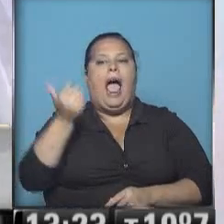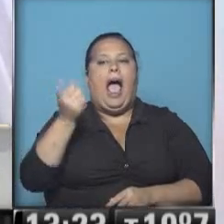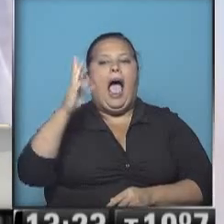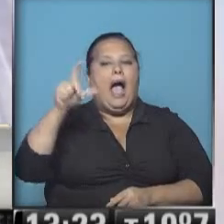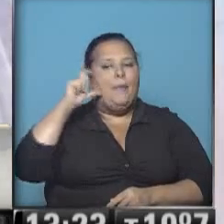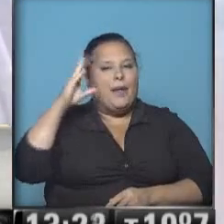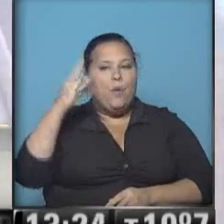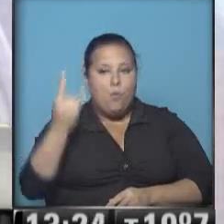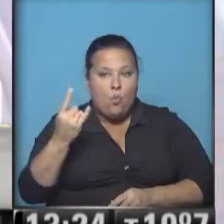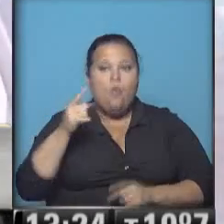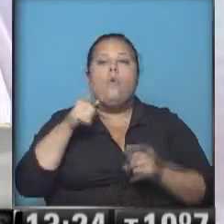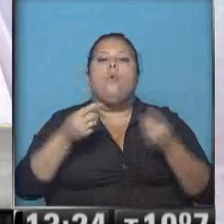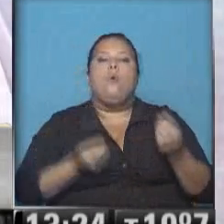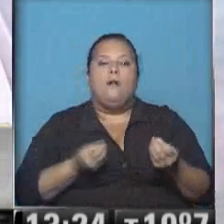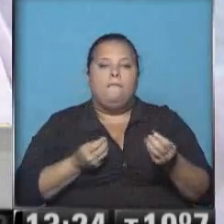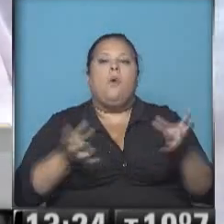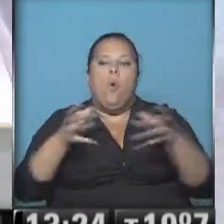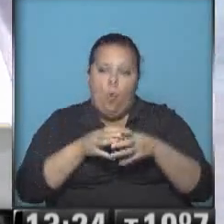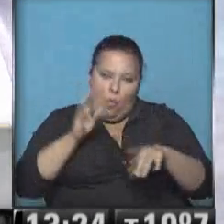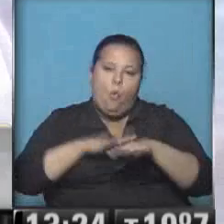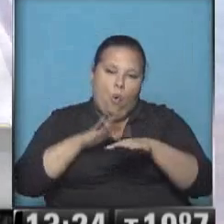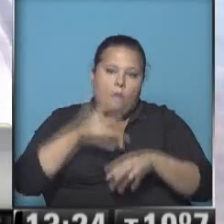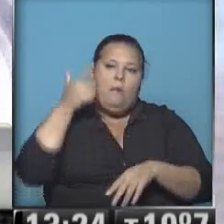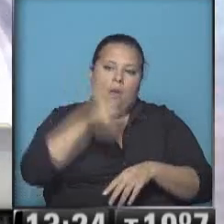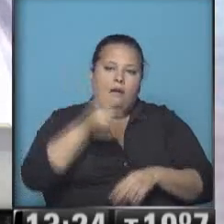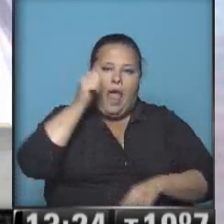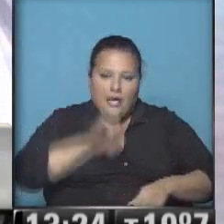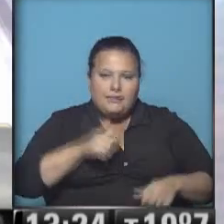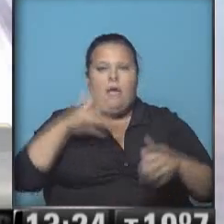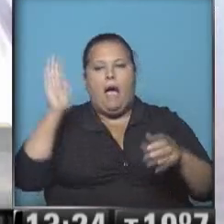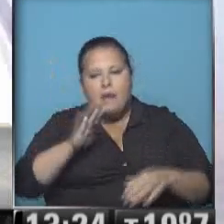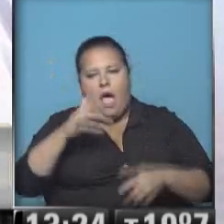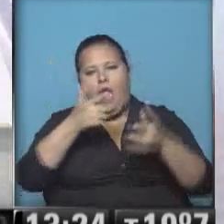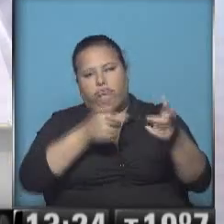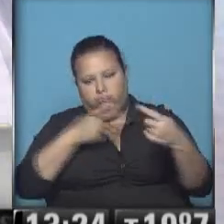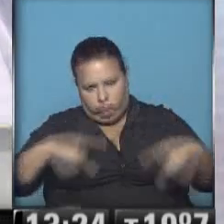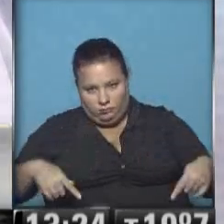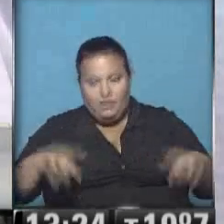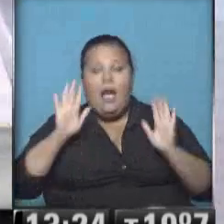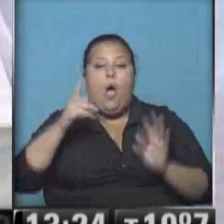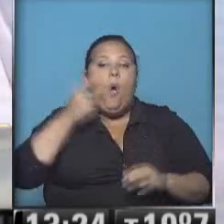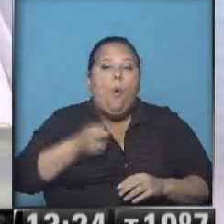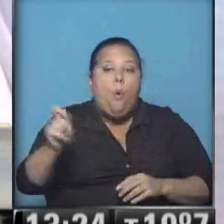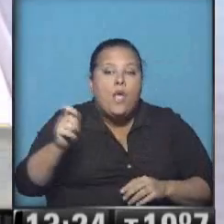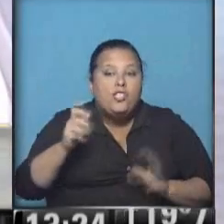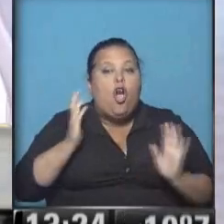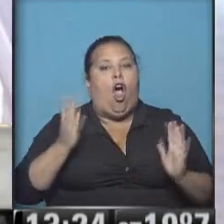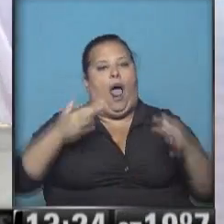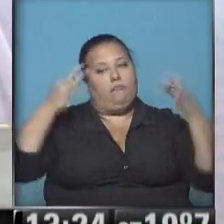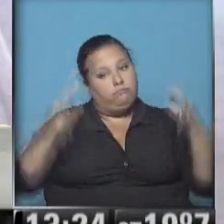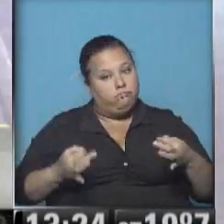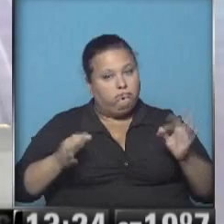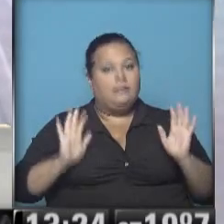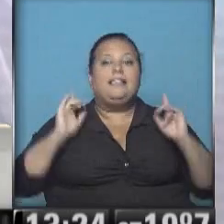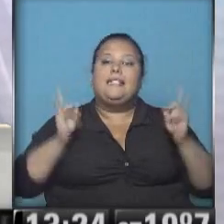parte de la banda también por lesiones leves, graves, amenazas y abuso de armas. Esperemos que el juicio sea realmente ejemplificador